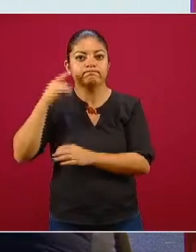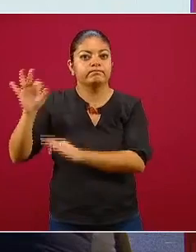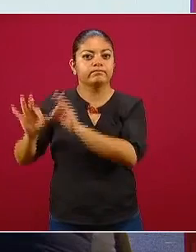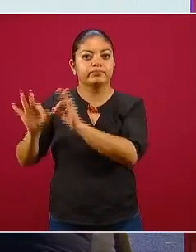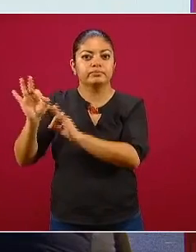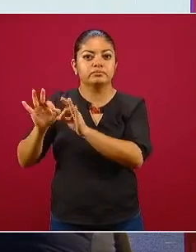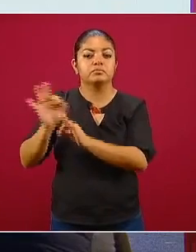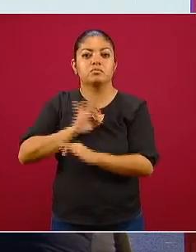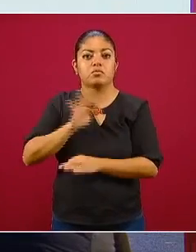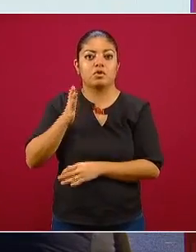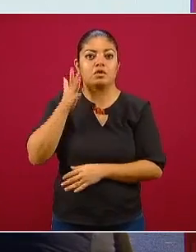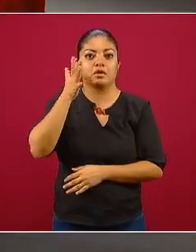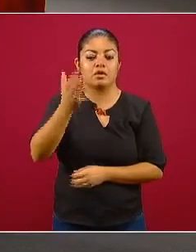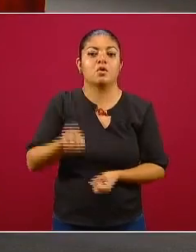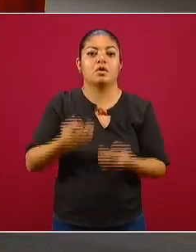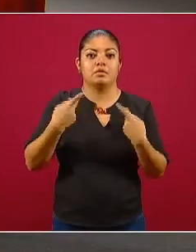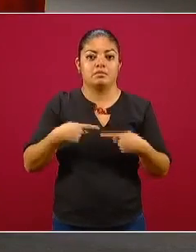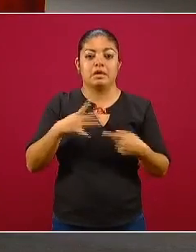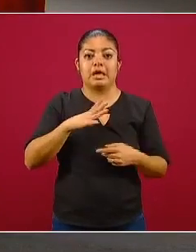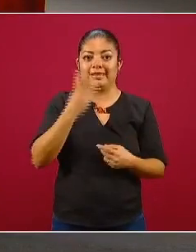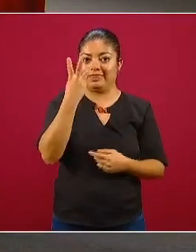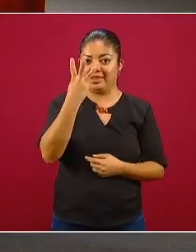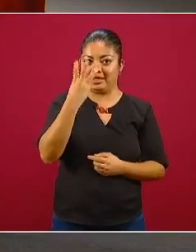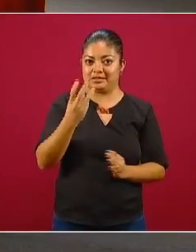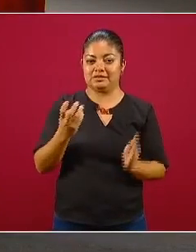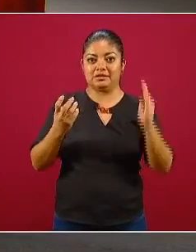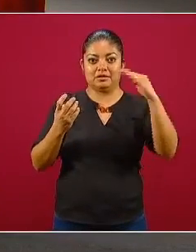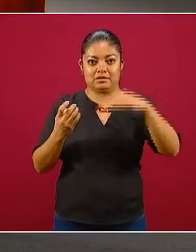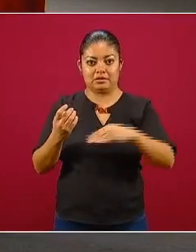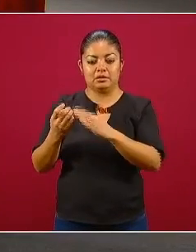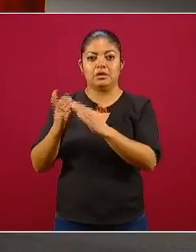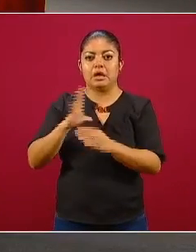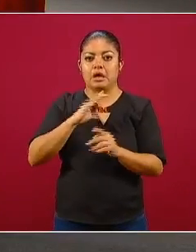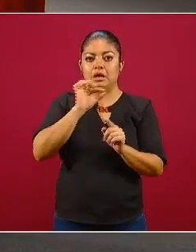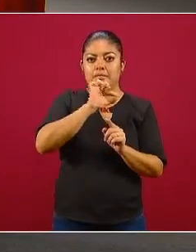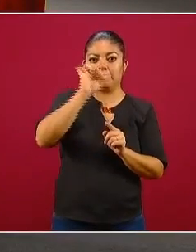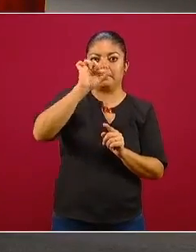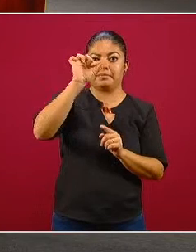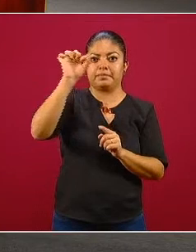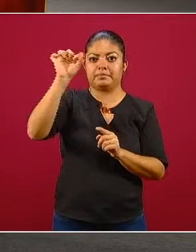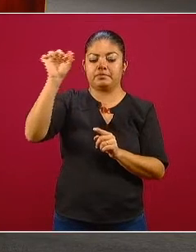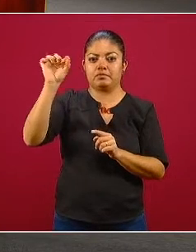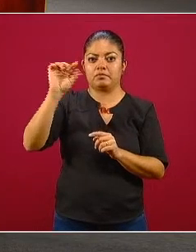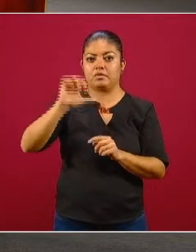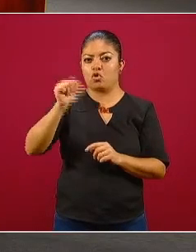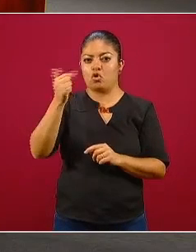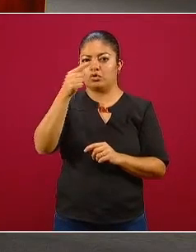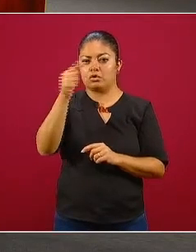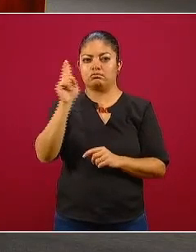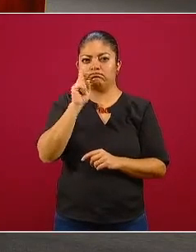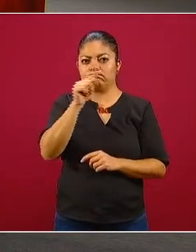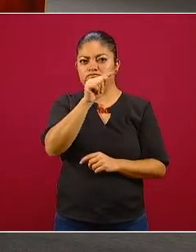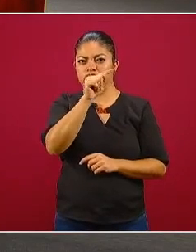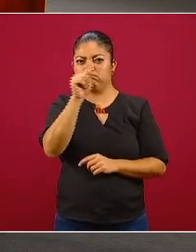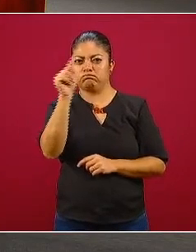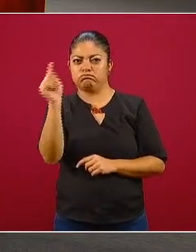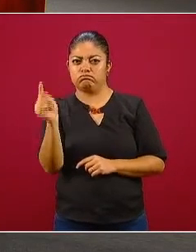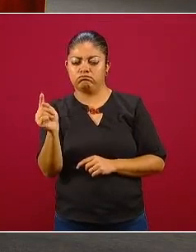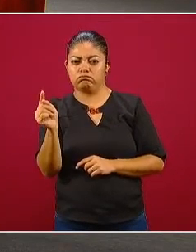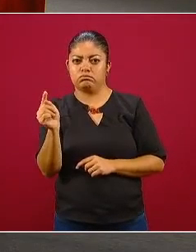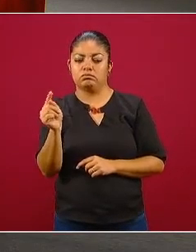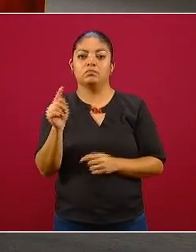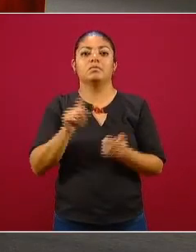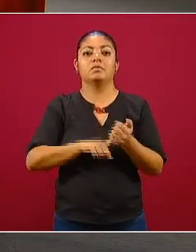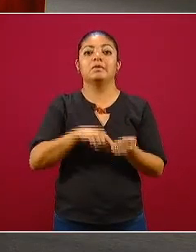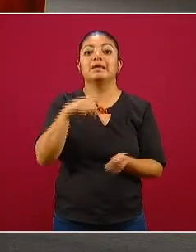epidemia. Tiene tres curvas que se pueden ver, dos en líneas punteadas y en medio una en línea sólida. ¿Qué quiere decir esto? Es una